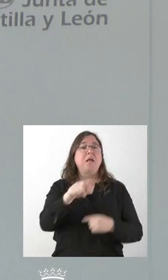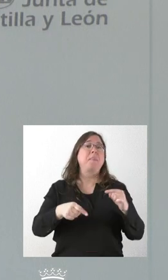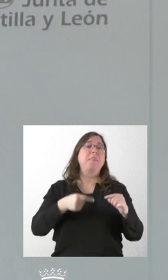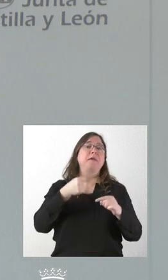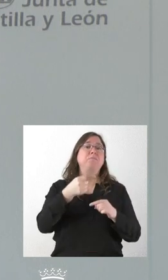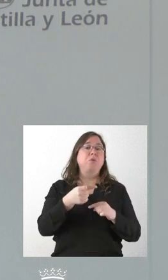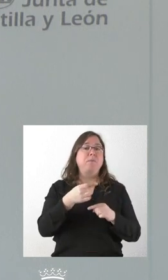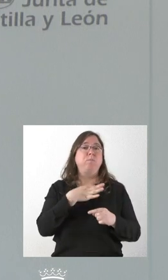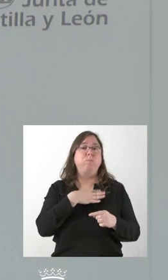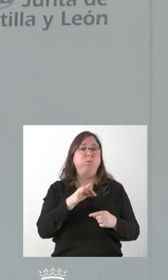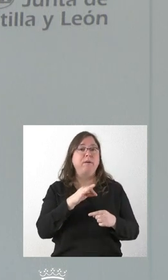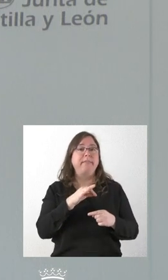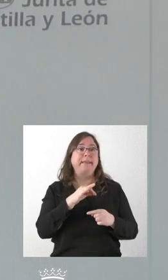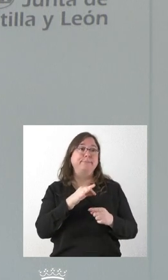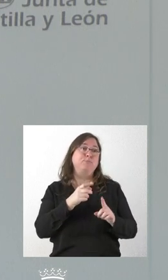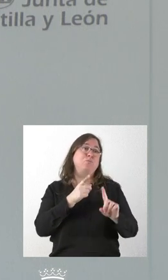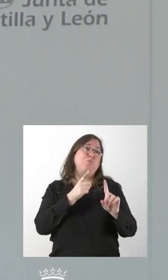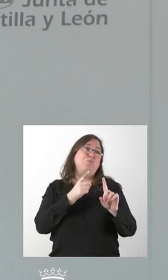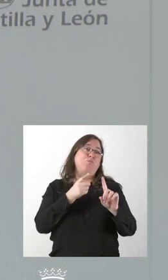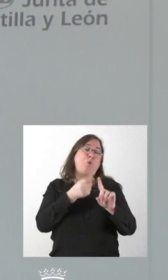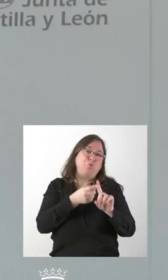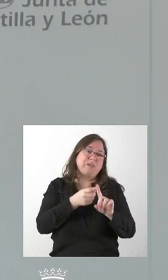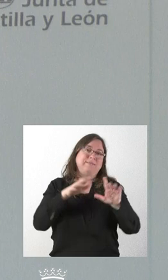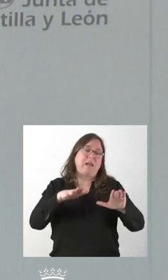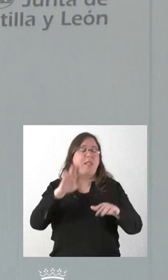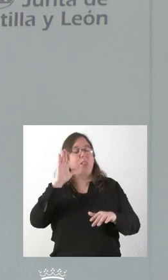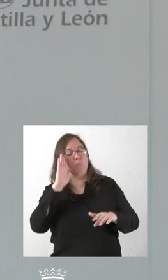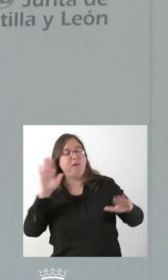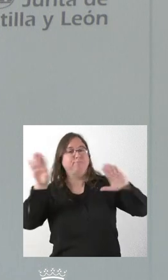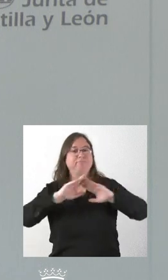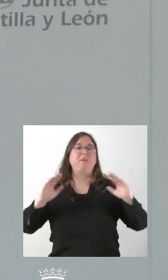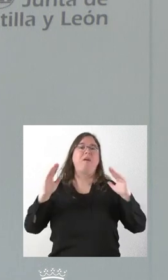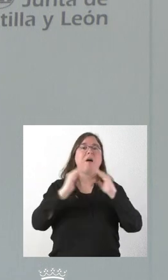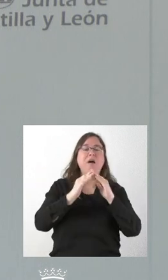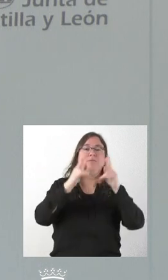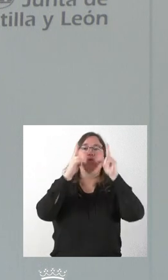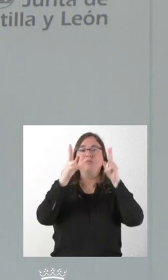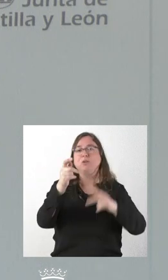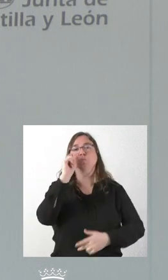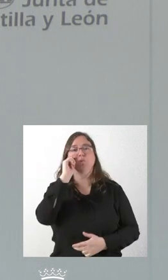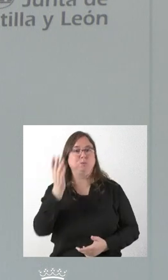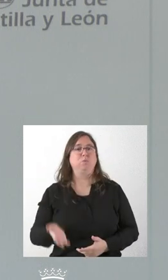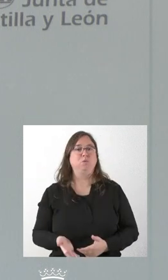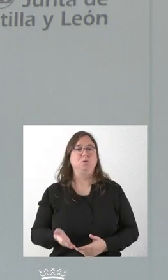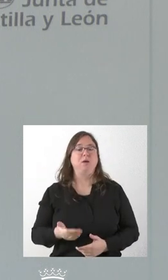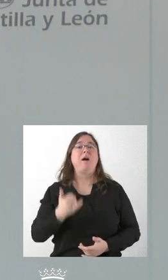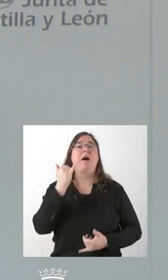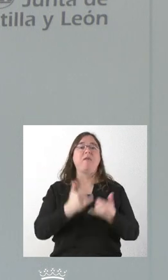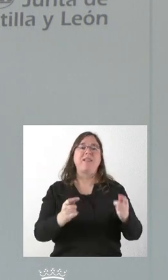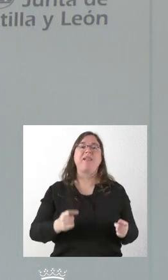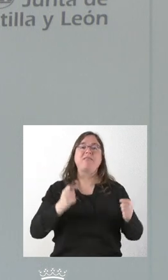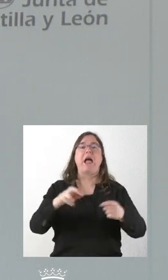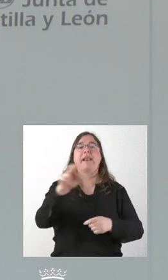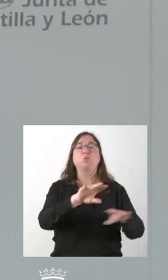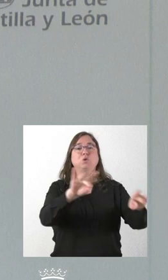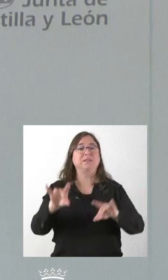pues van a tener que hacer uso de establecimientos de alojamiento o de turismo y, por tanto, generar recursos en el